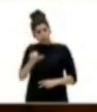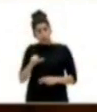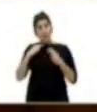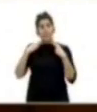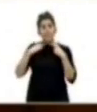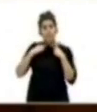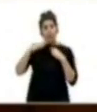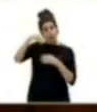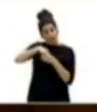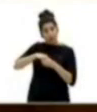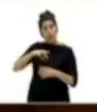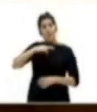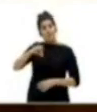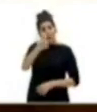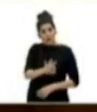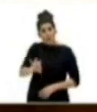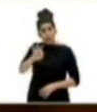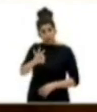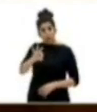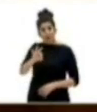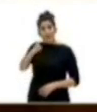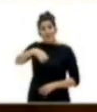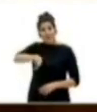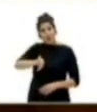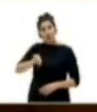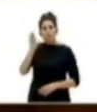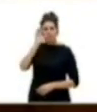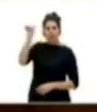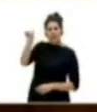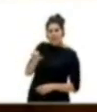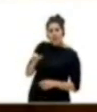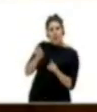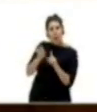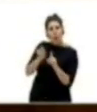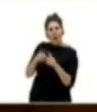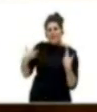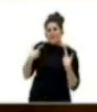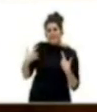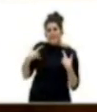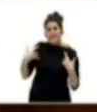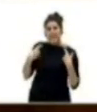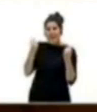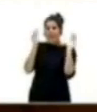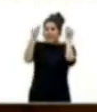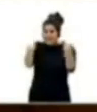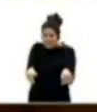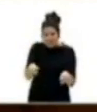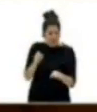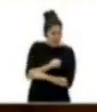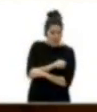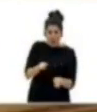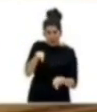diputadas de Podemos, estarán escuchando a la gente que ha sufrido la crisis más dura de la historia democrática de este país,